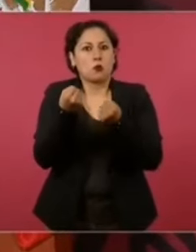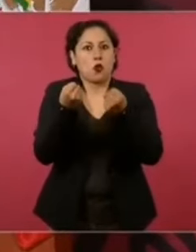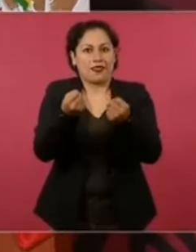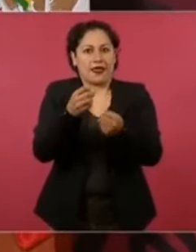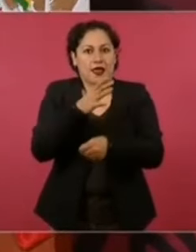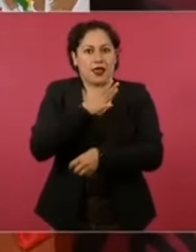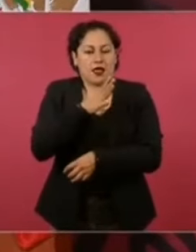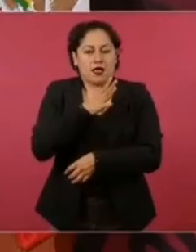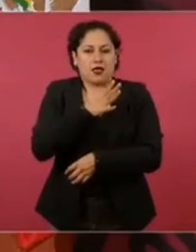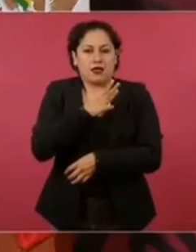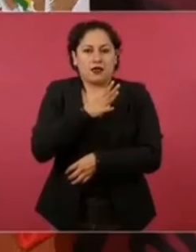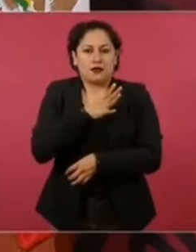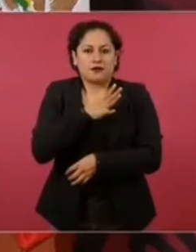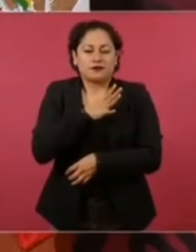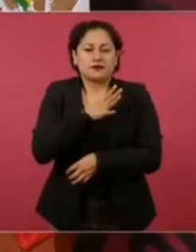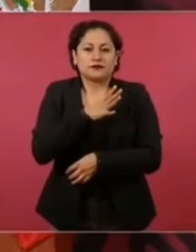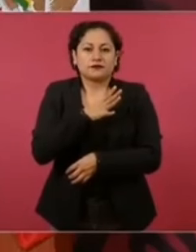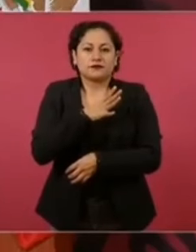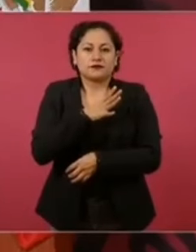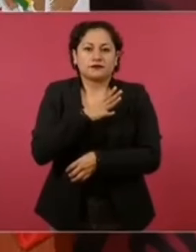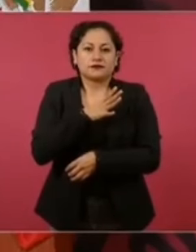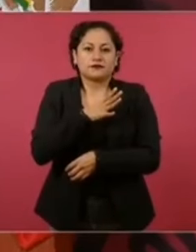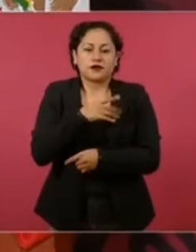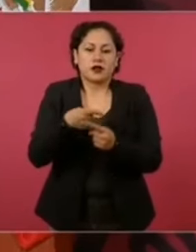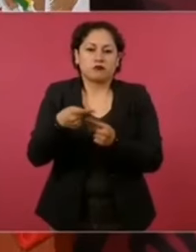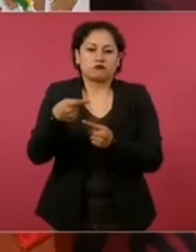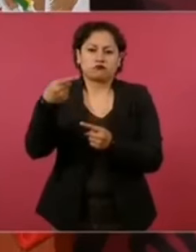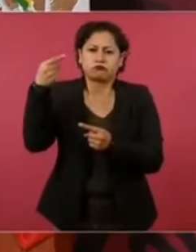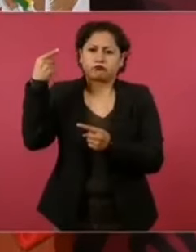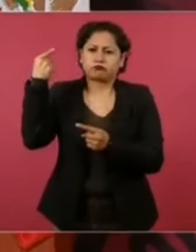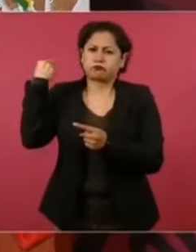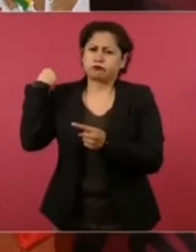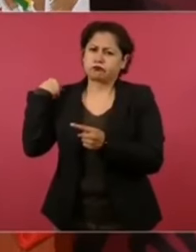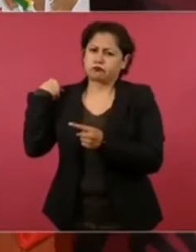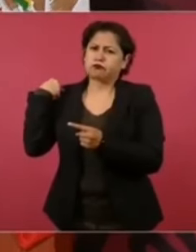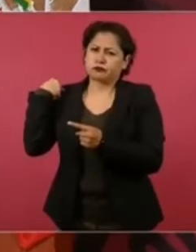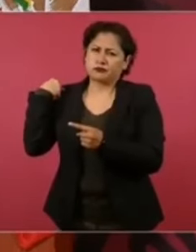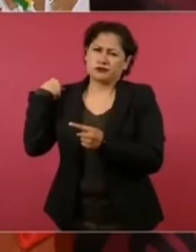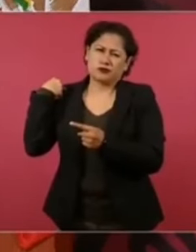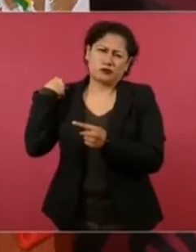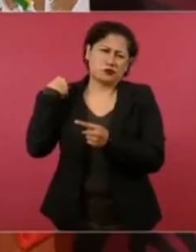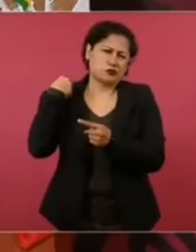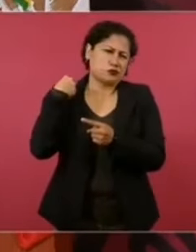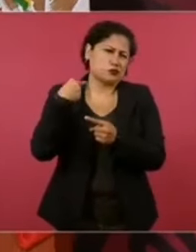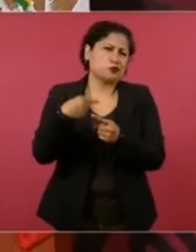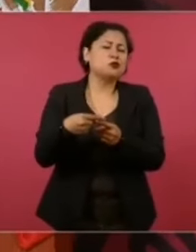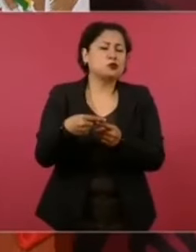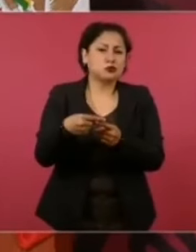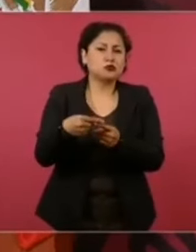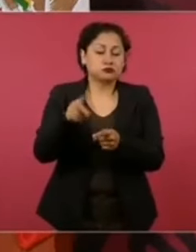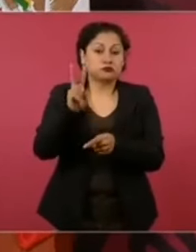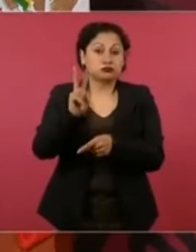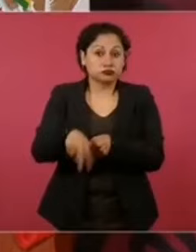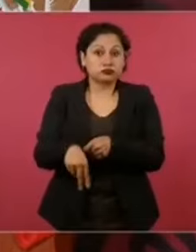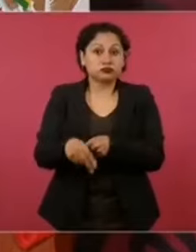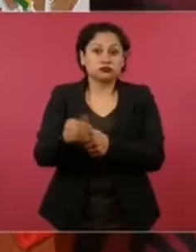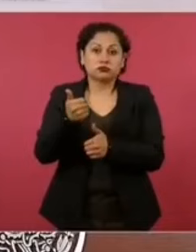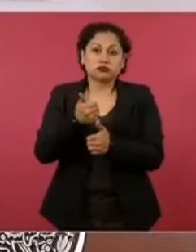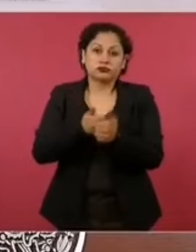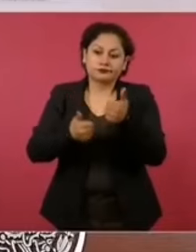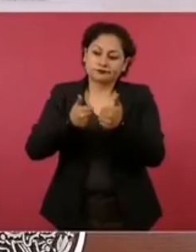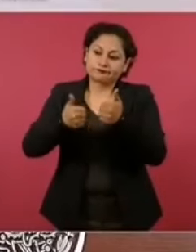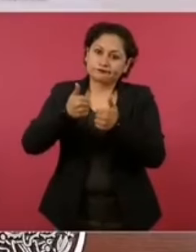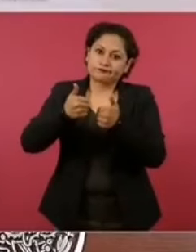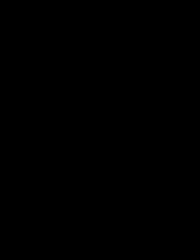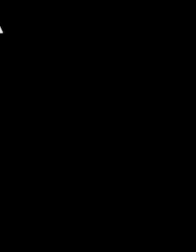ser, pues yo creo que si no el primero, el segundo